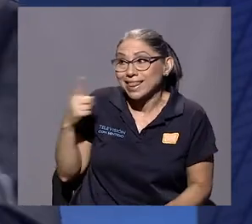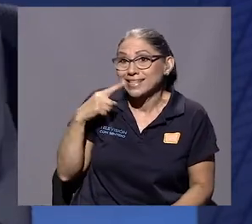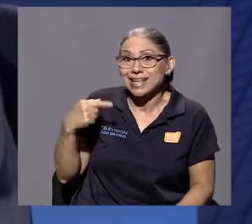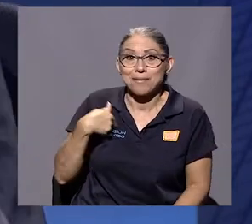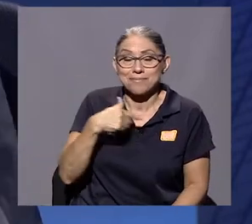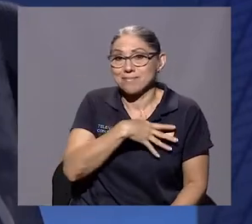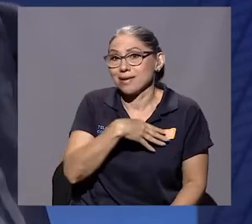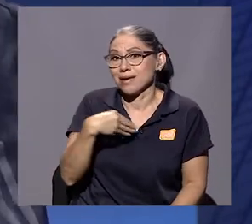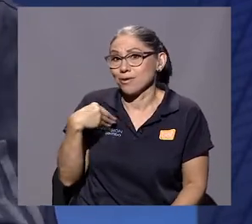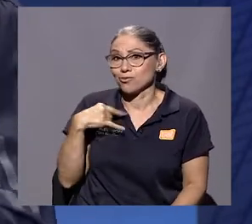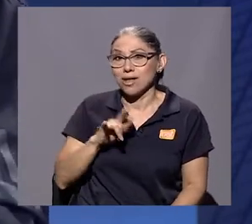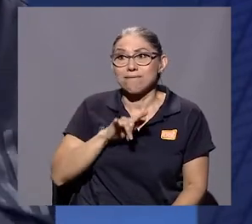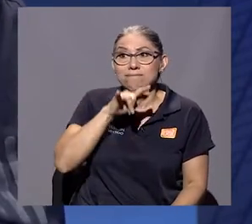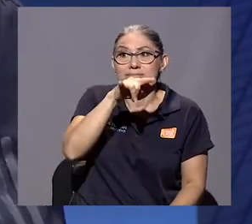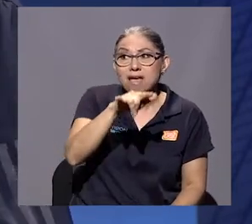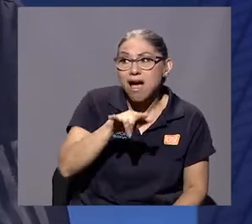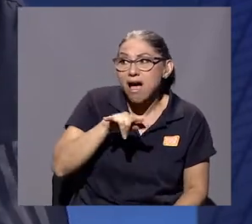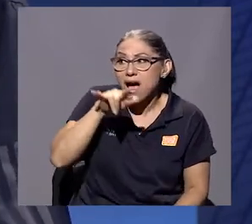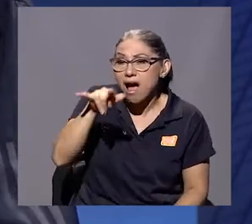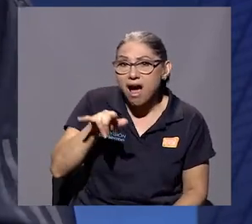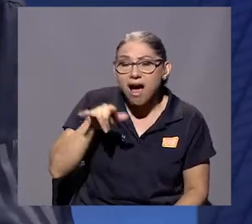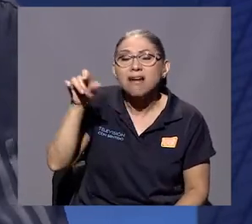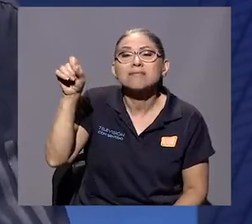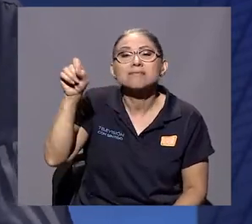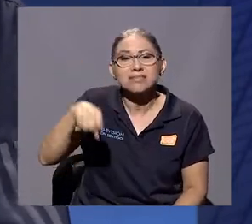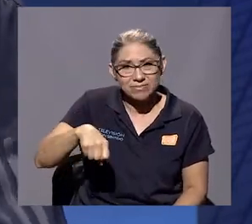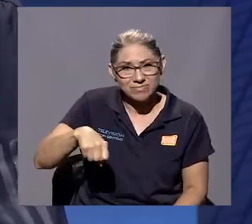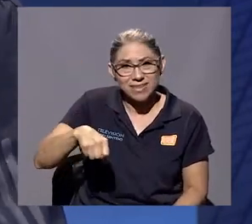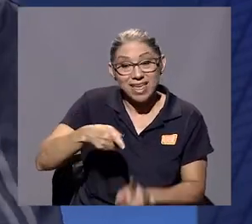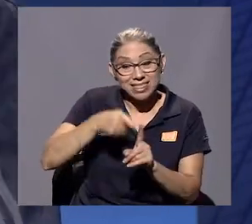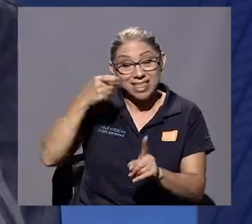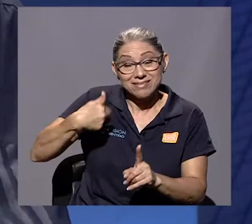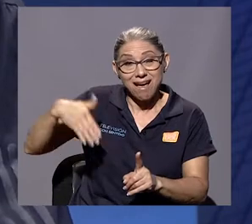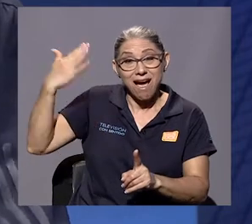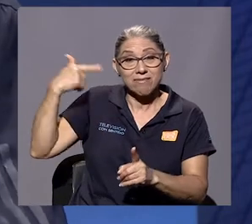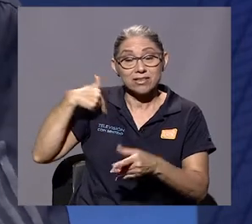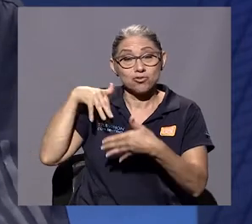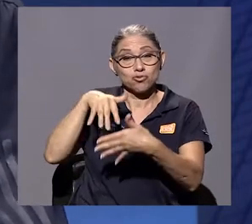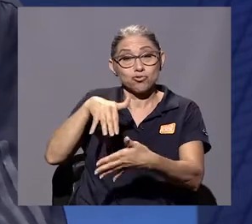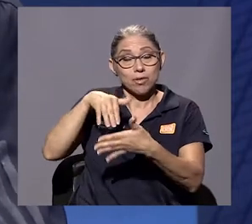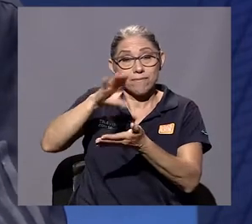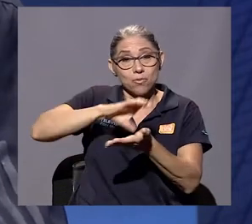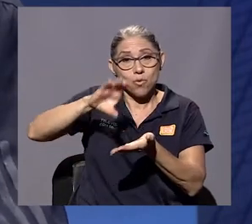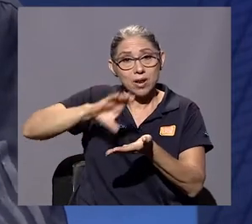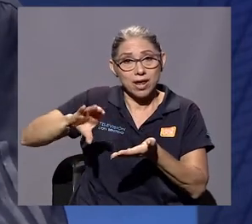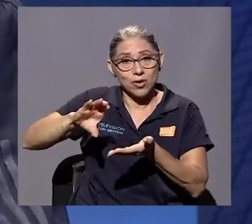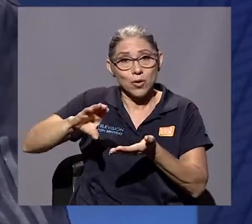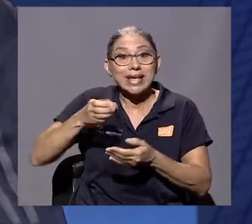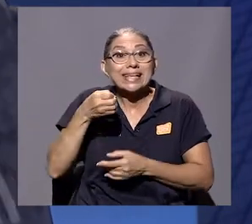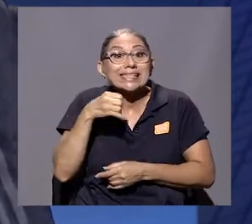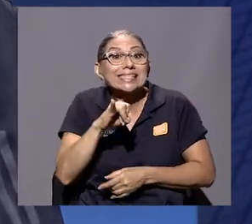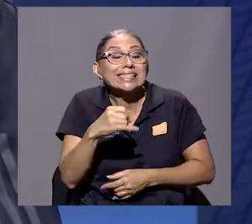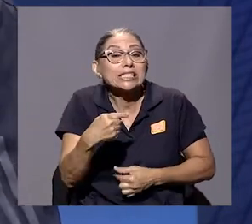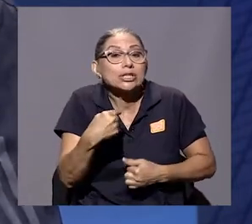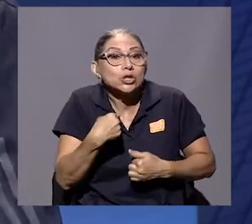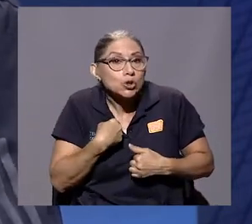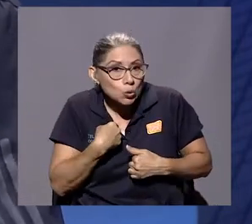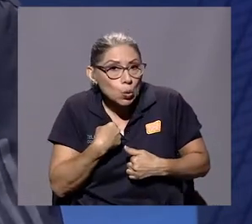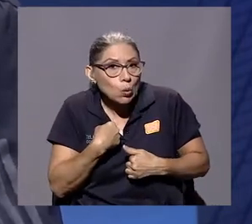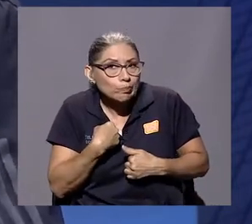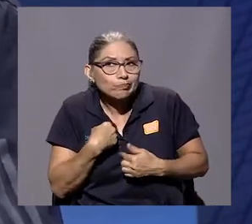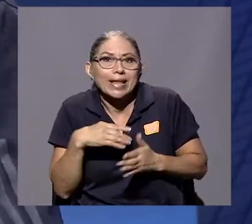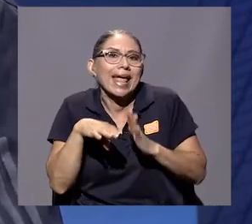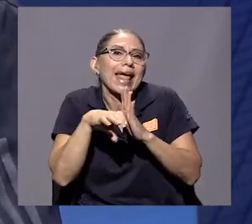decías que me gusta viajar. Sí, por supuesto. Desde mis tiempos de colegial, yo si tenía alguna